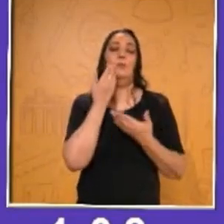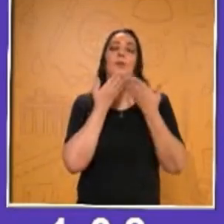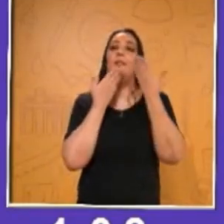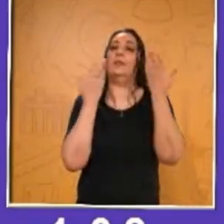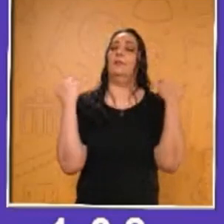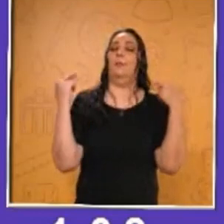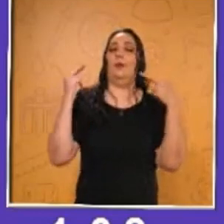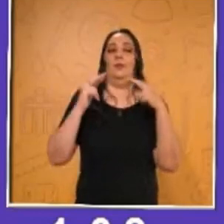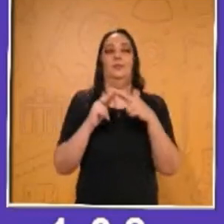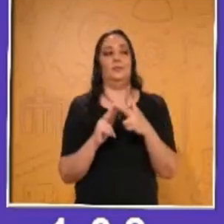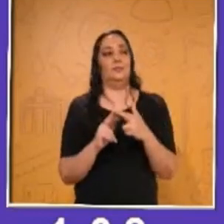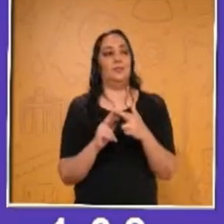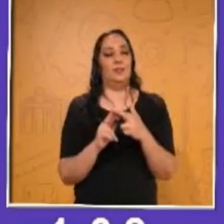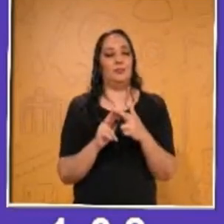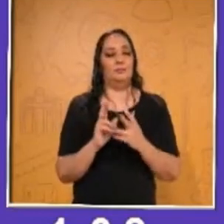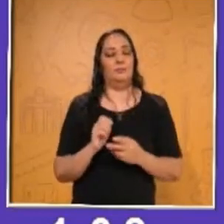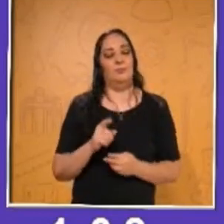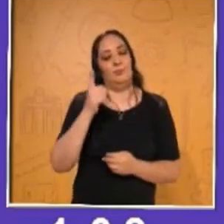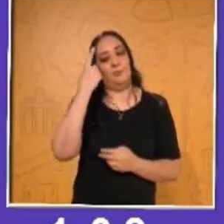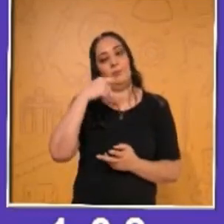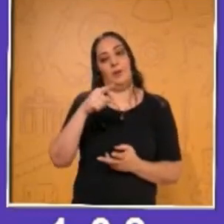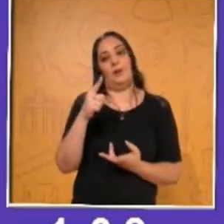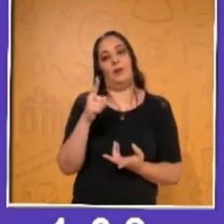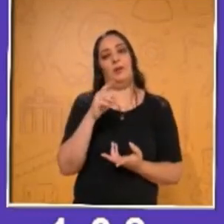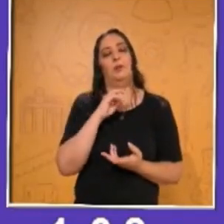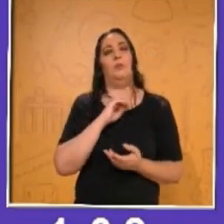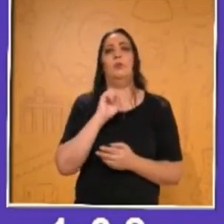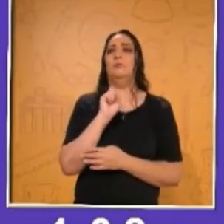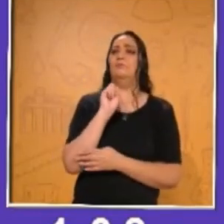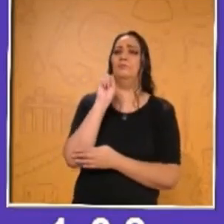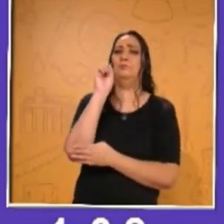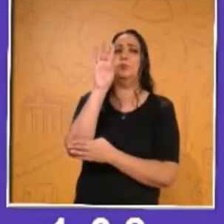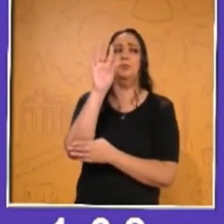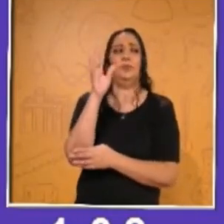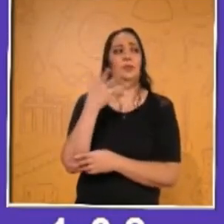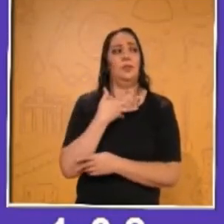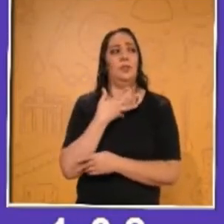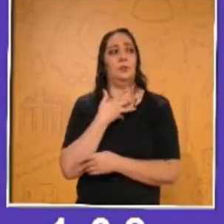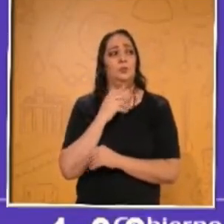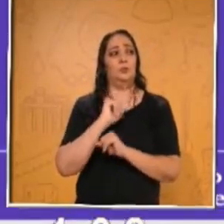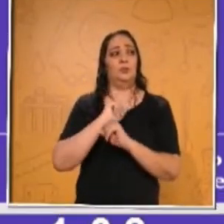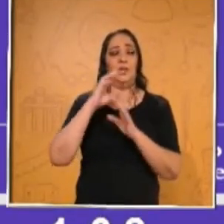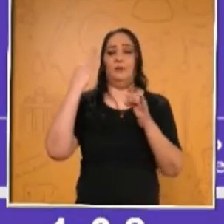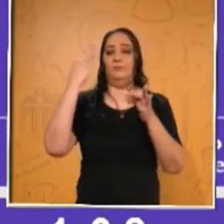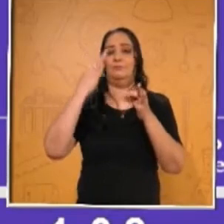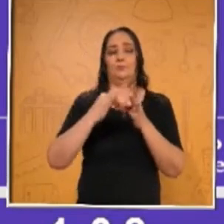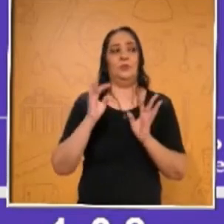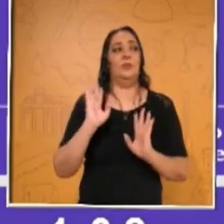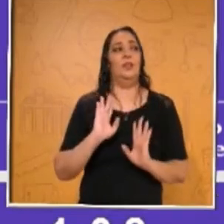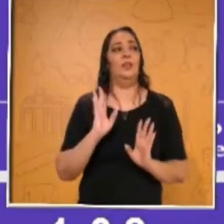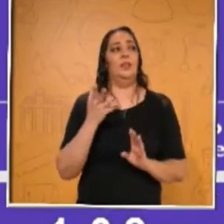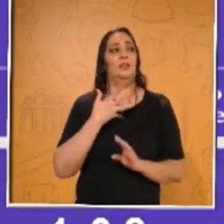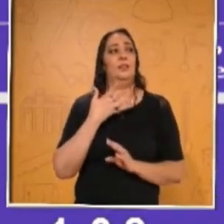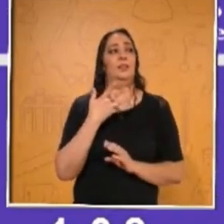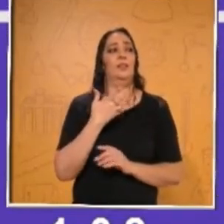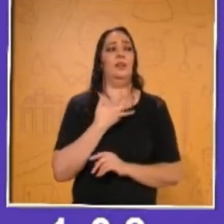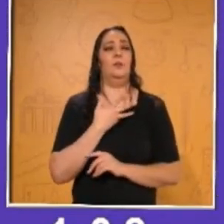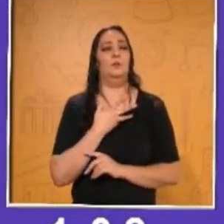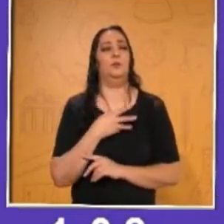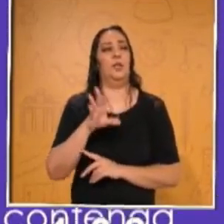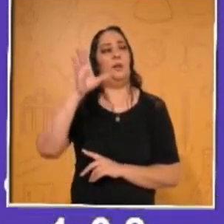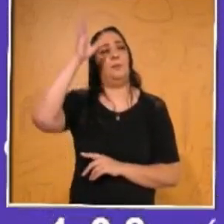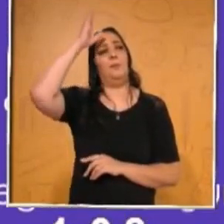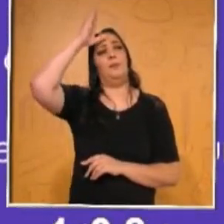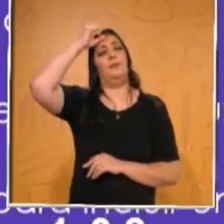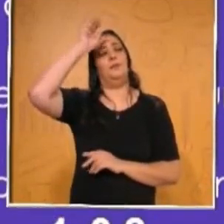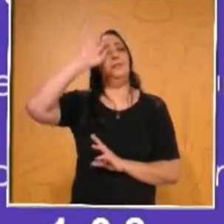maestra Paulina, nada más. Es para que nos pasen la diapositiva que ya aparece en pantalla. Ahí tenemos el aprendizaje